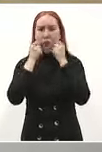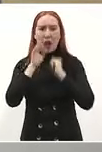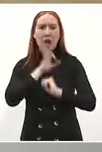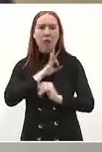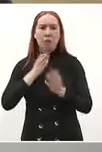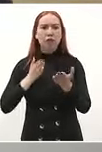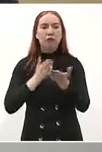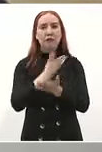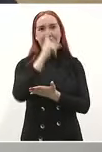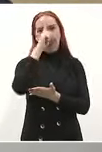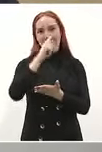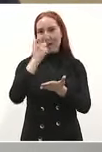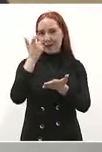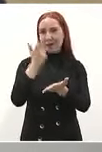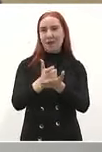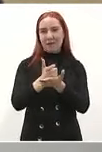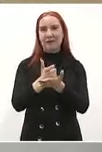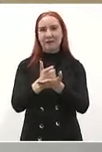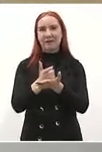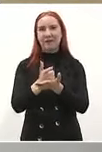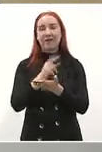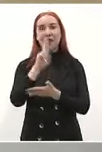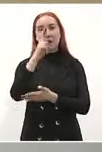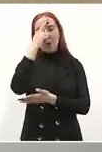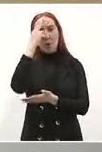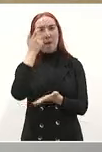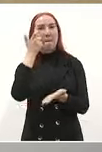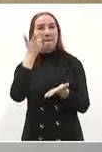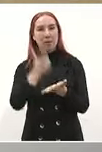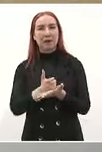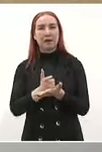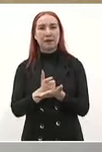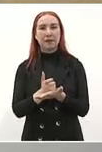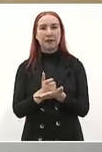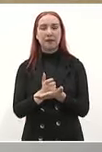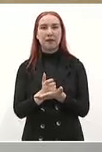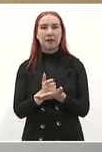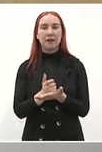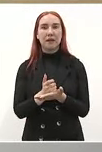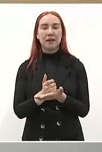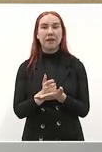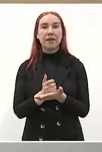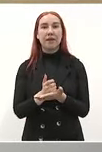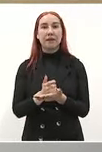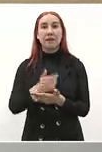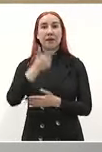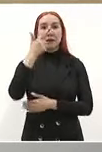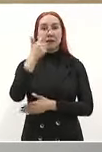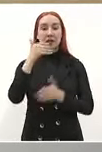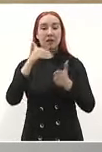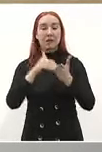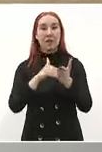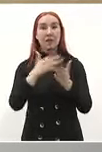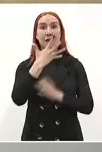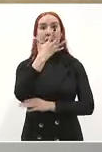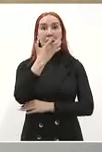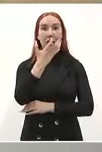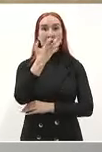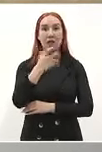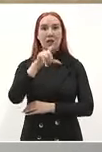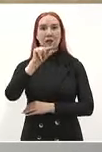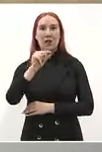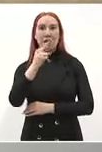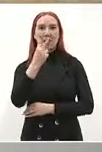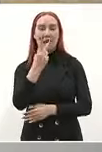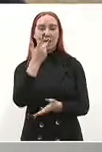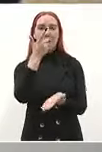un salario mínimo que como ya se dijo ahora es de 7.572